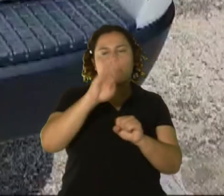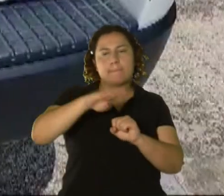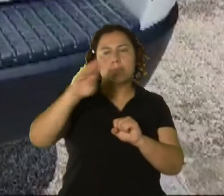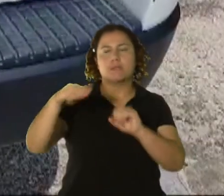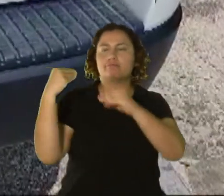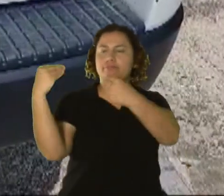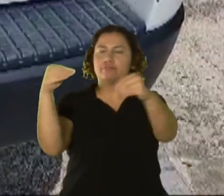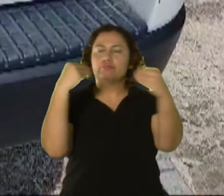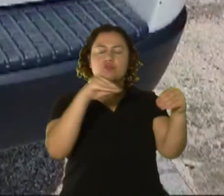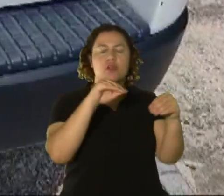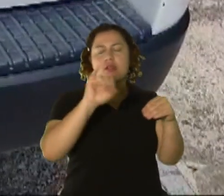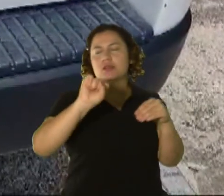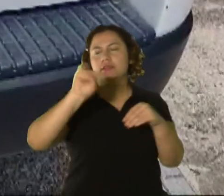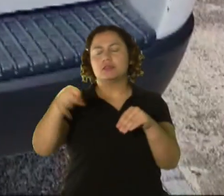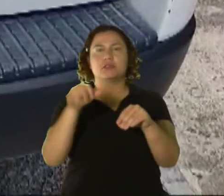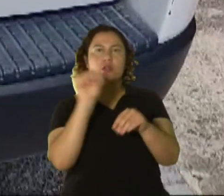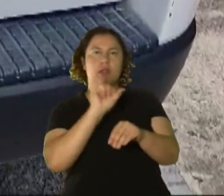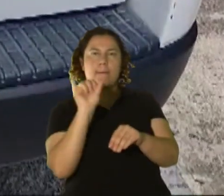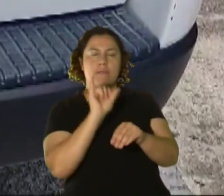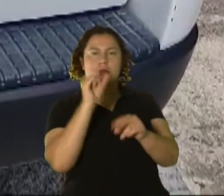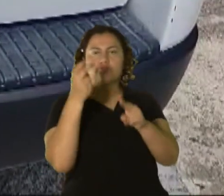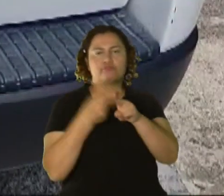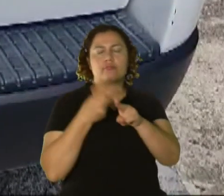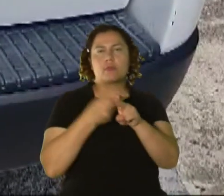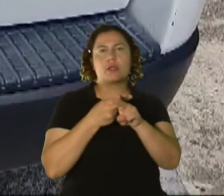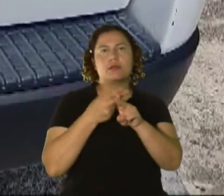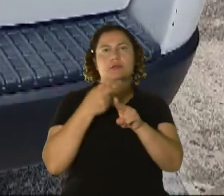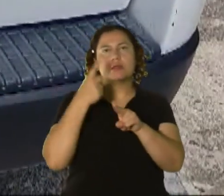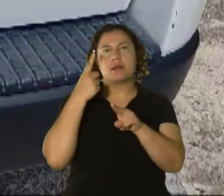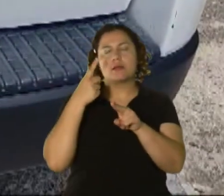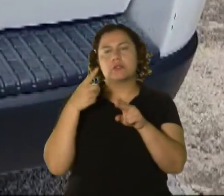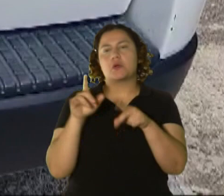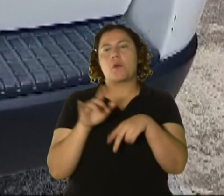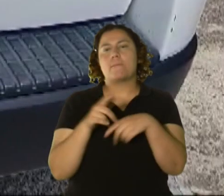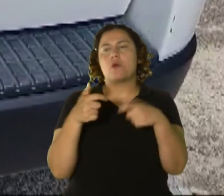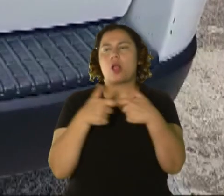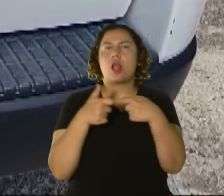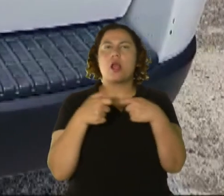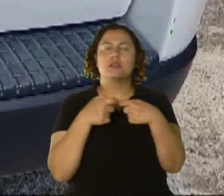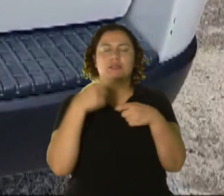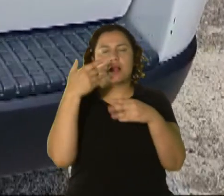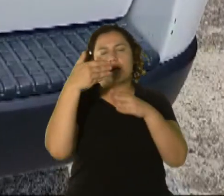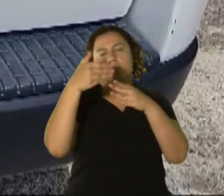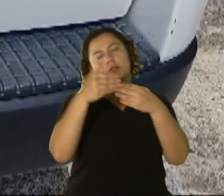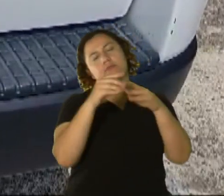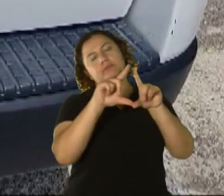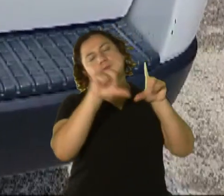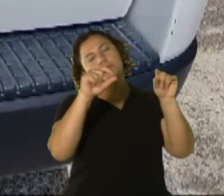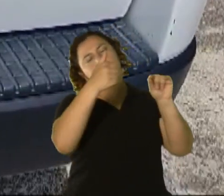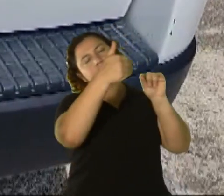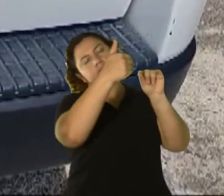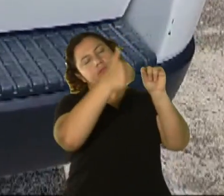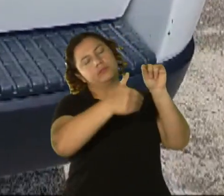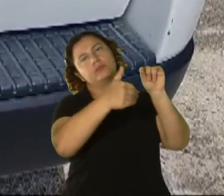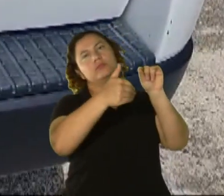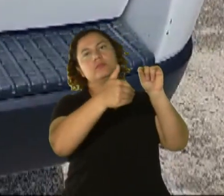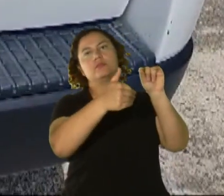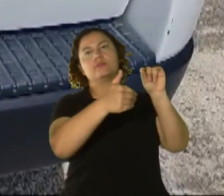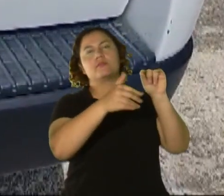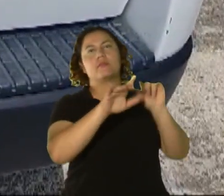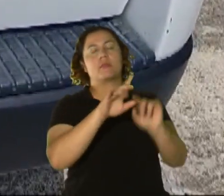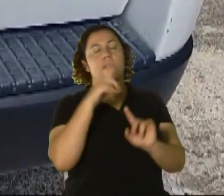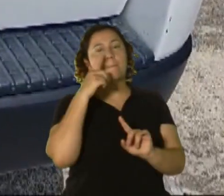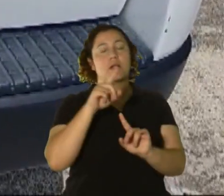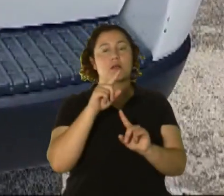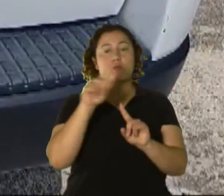área de San Juan, y ese aditamento ellos lo utilizan de una manera eléctrica para poder tapar la tablilla del vehículo, para que si en el